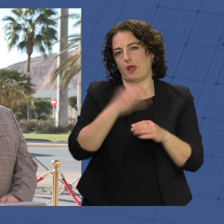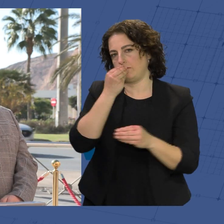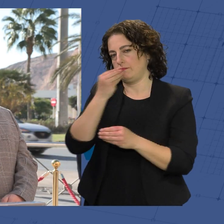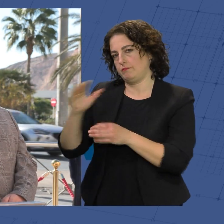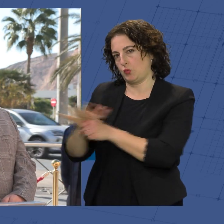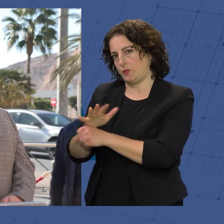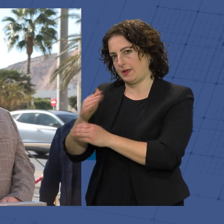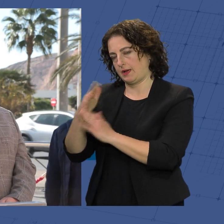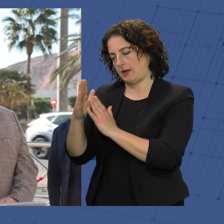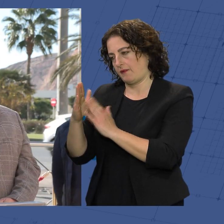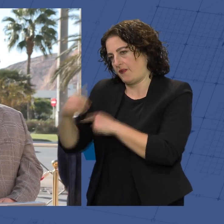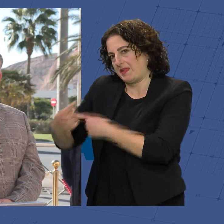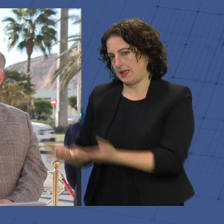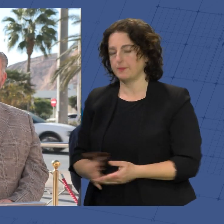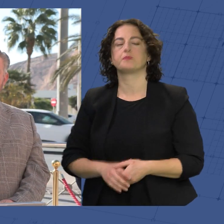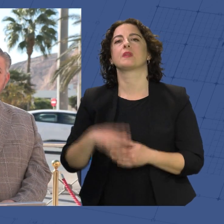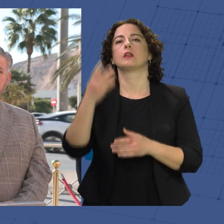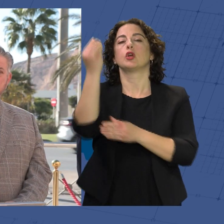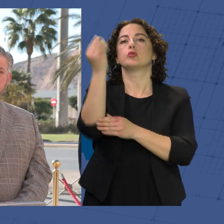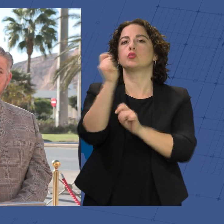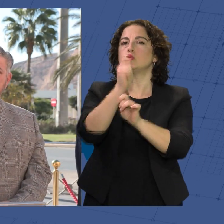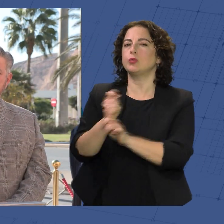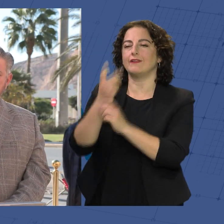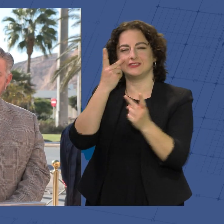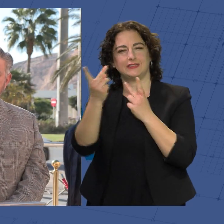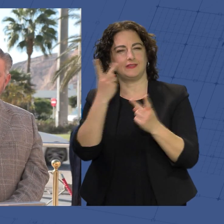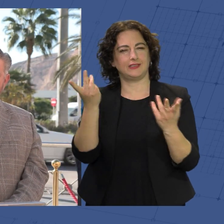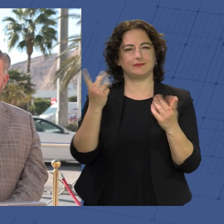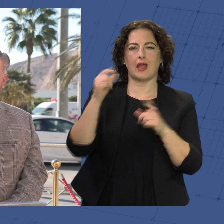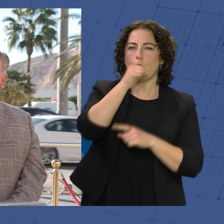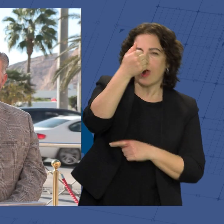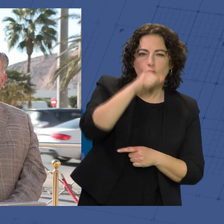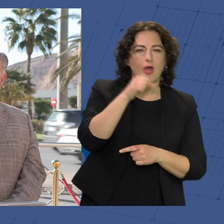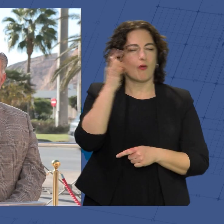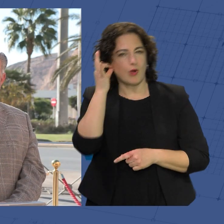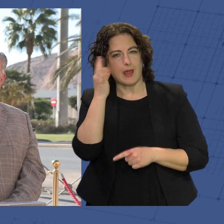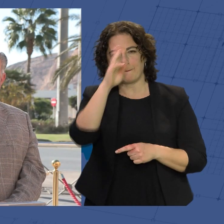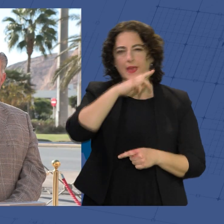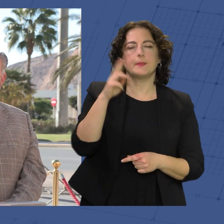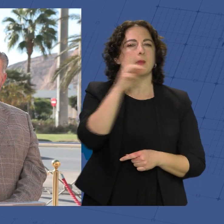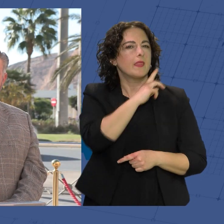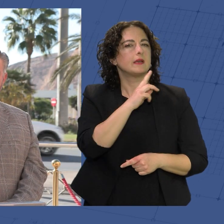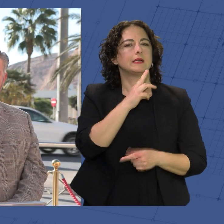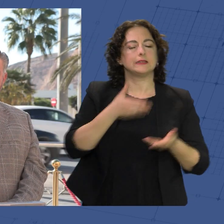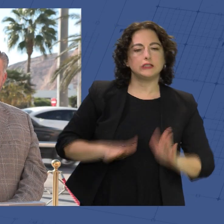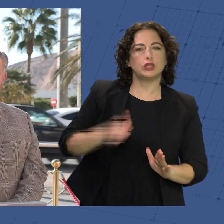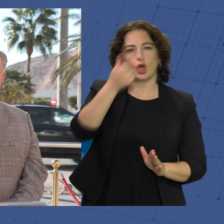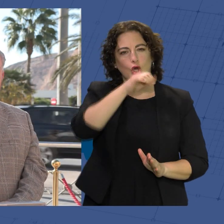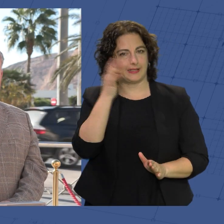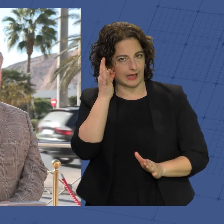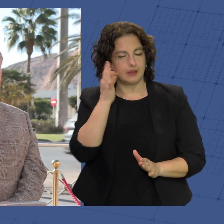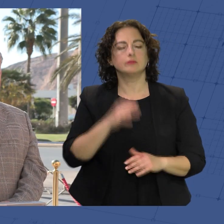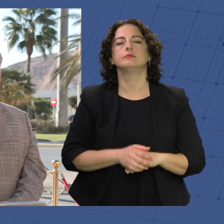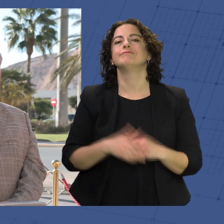esta escultura quiere visibilizar a las familias marineras, a los abuelos, a las abuelas, a los padres, a las madres, a los hijos y a las hijas